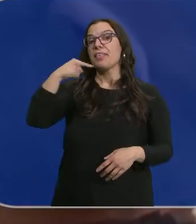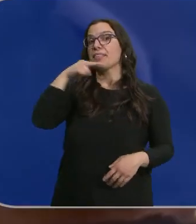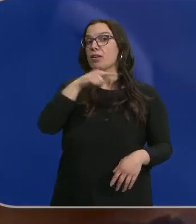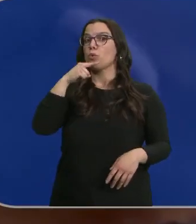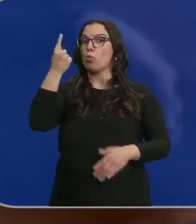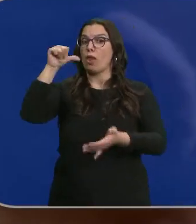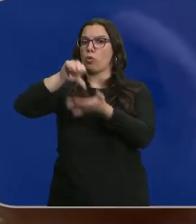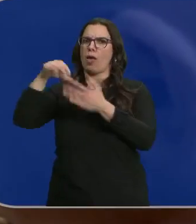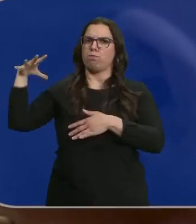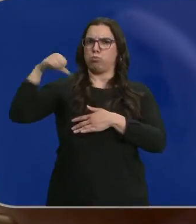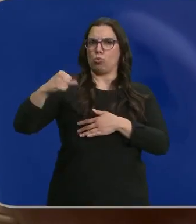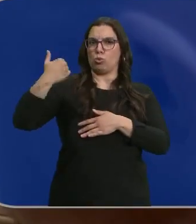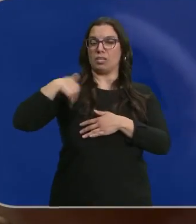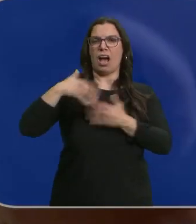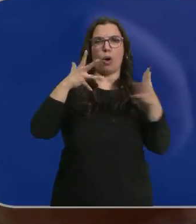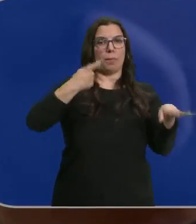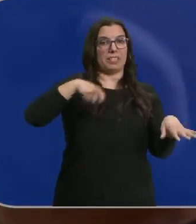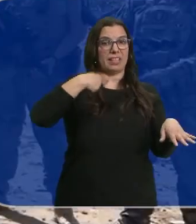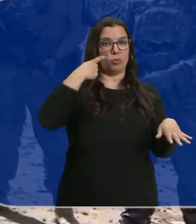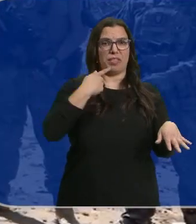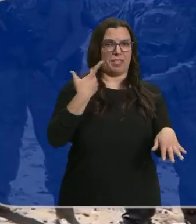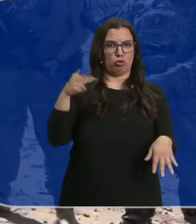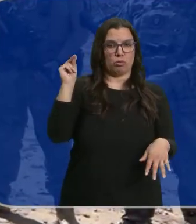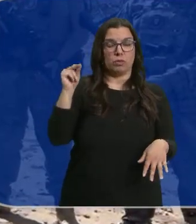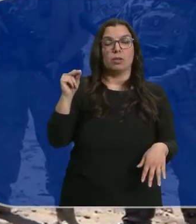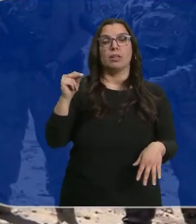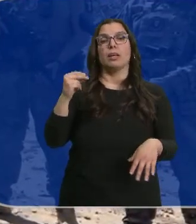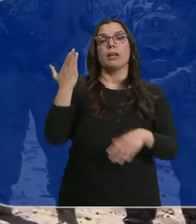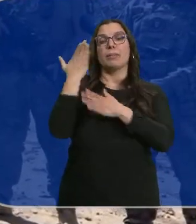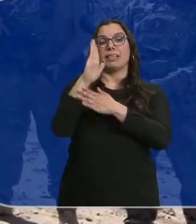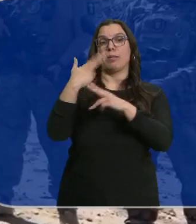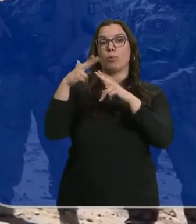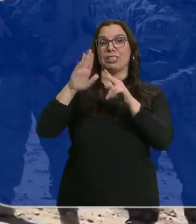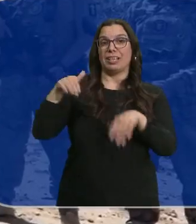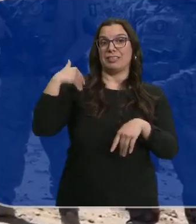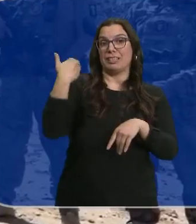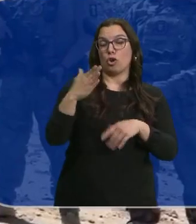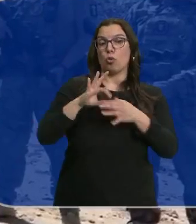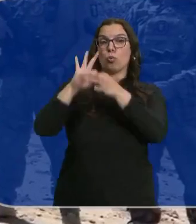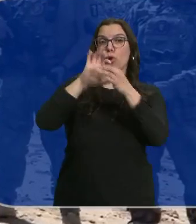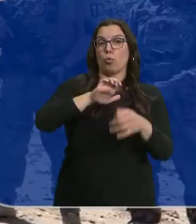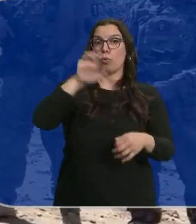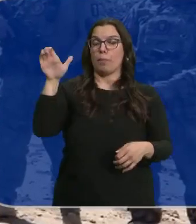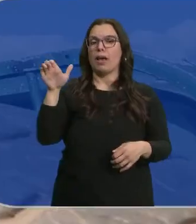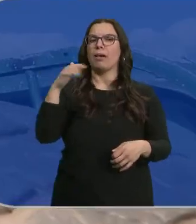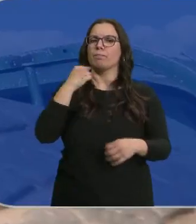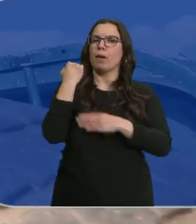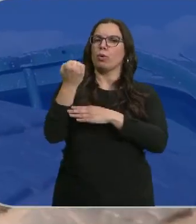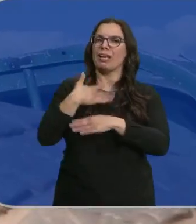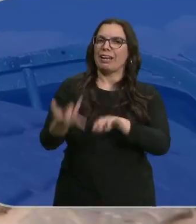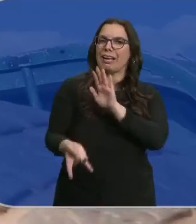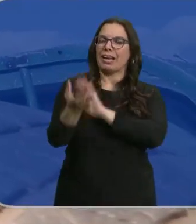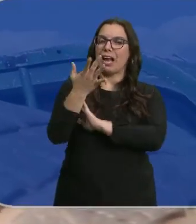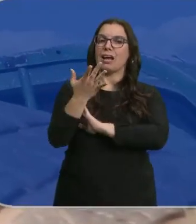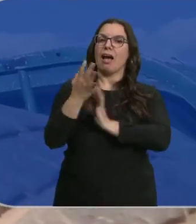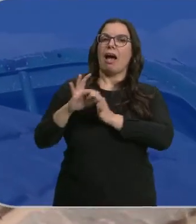con este enclave ucraniano, aunque Zelensky lo niega. El representante de Política Exterior de la Unión Europea, Josep Burrell, ha apoyado la creación de una alianza